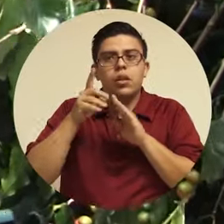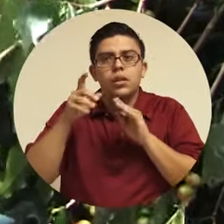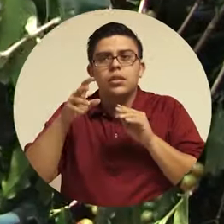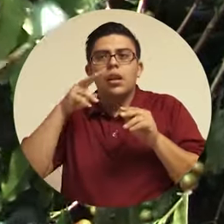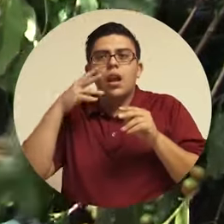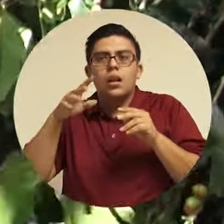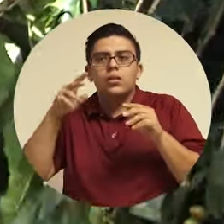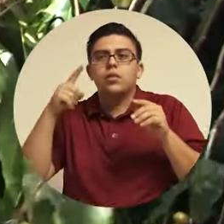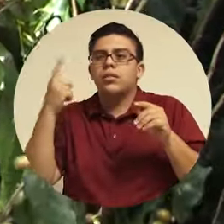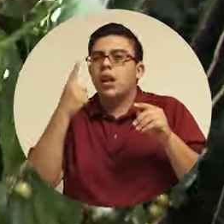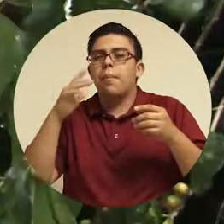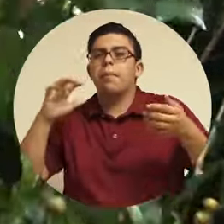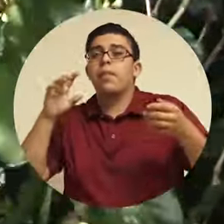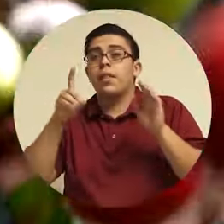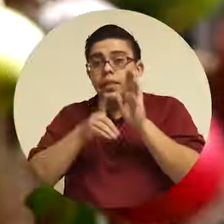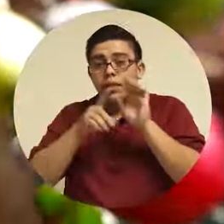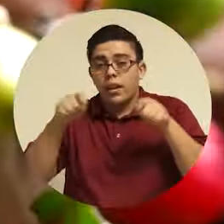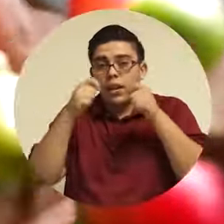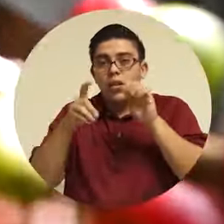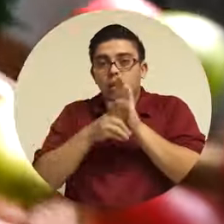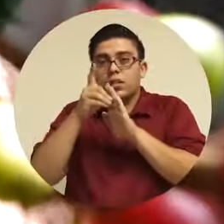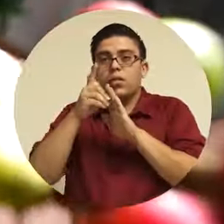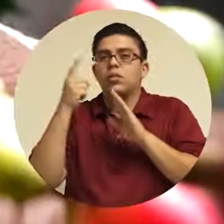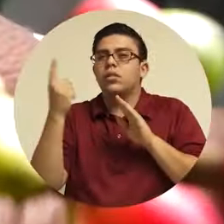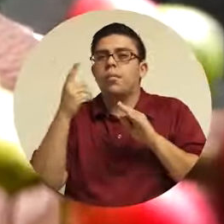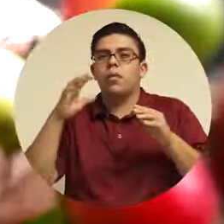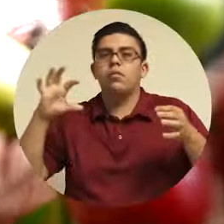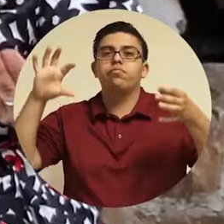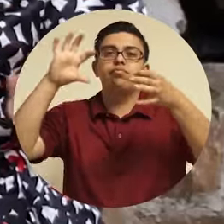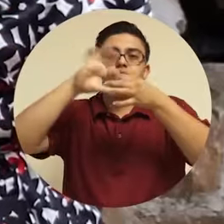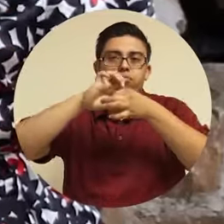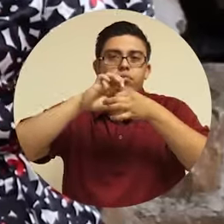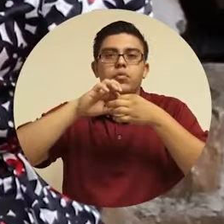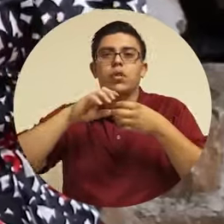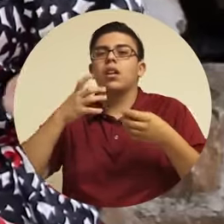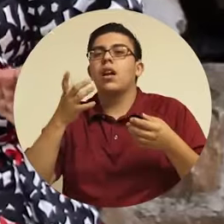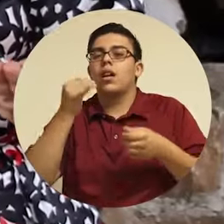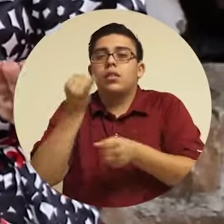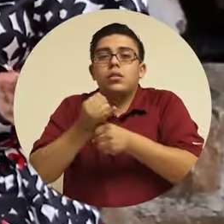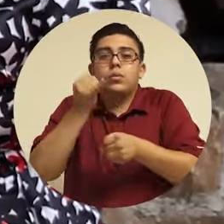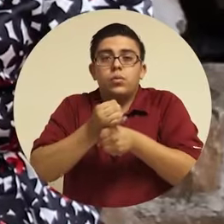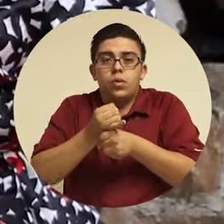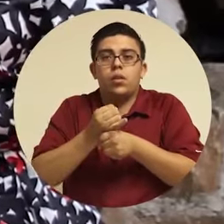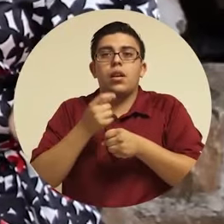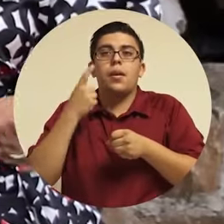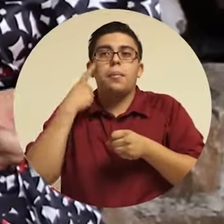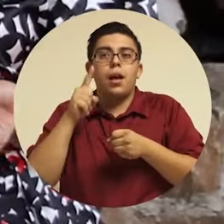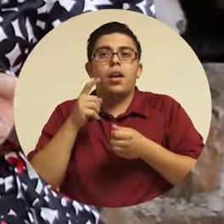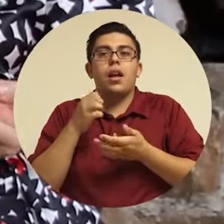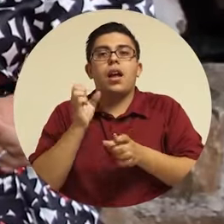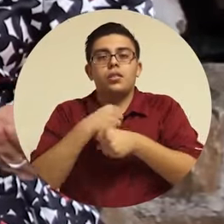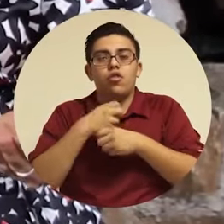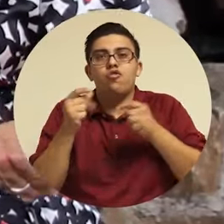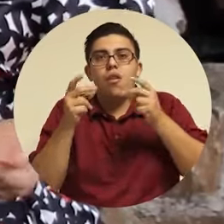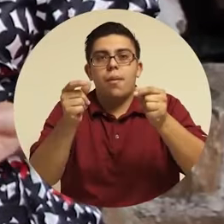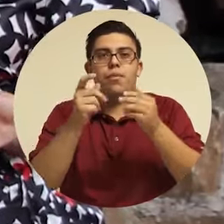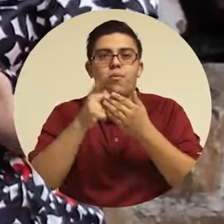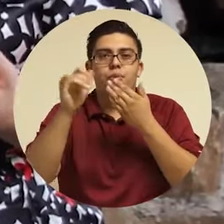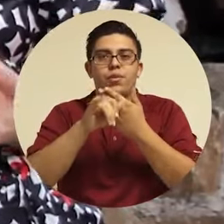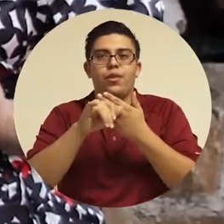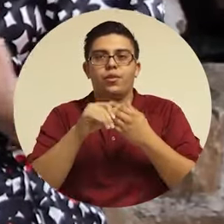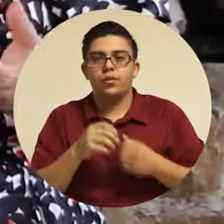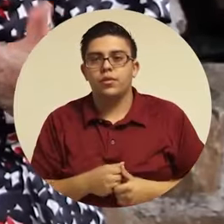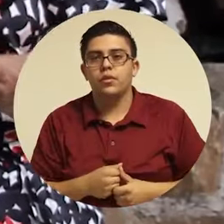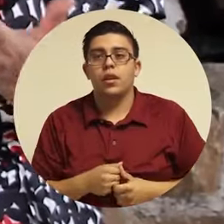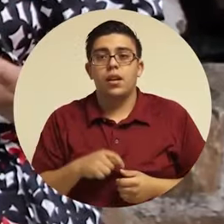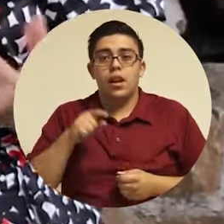siempre vinculando y midiéndole el termómetro a cada institución en donde va pegado el proyecto para